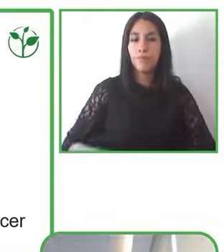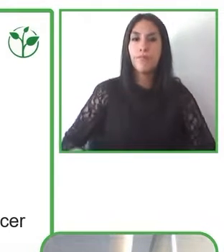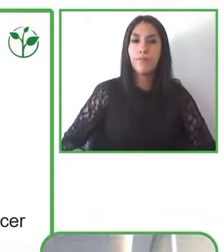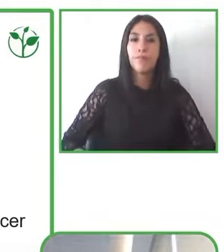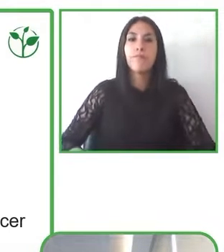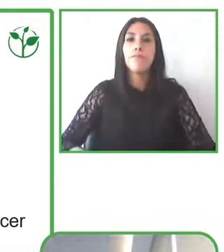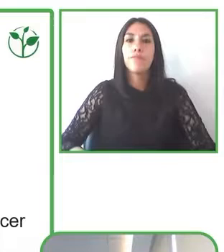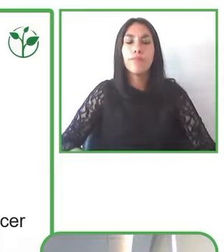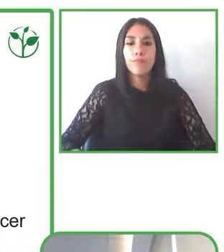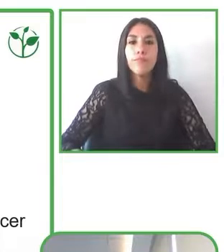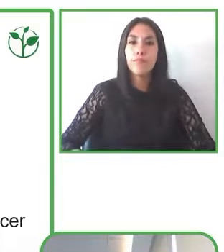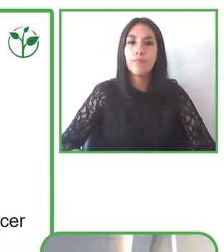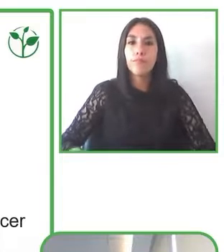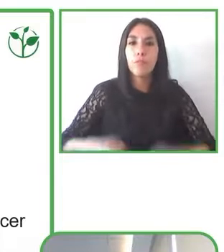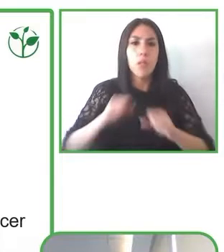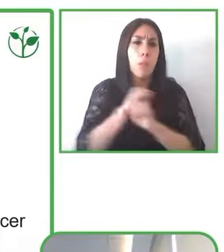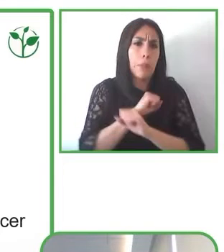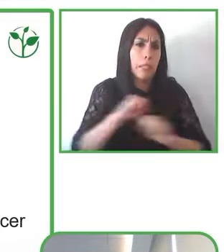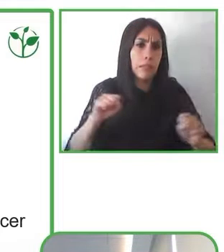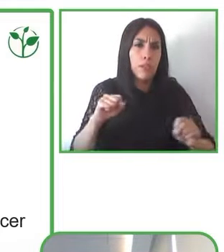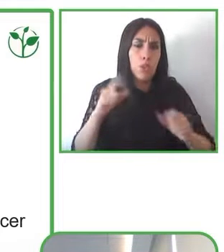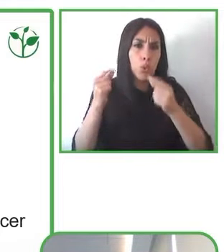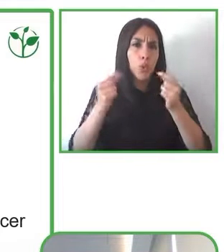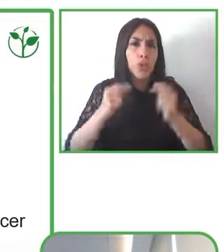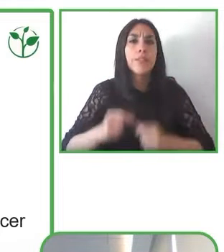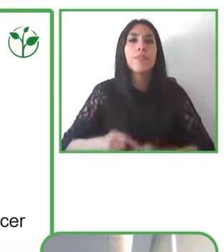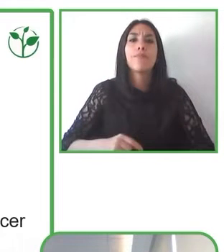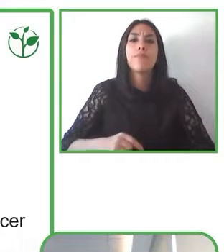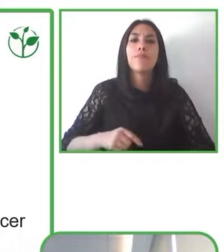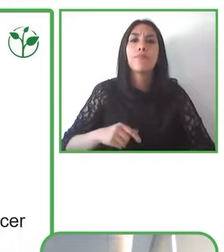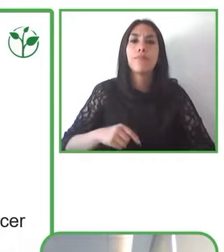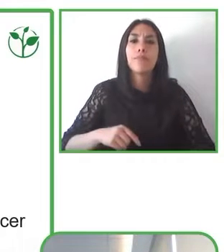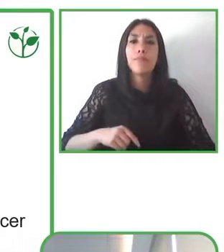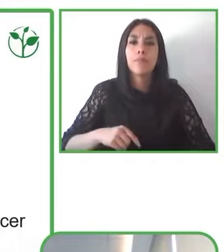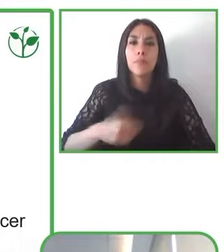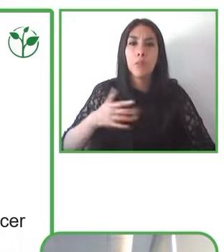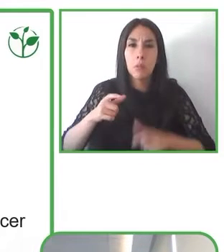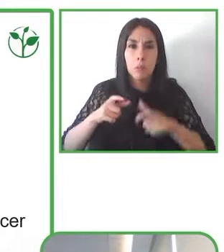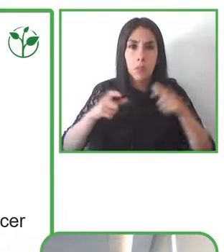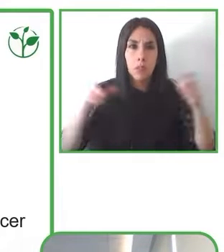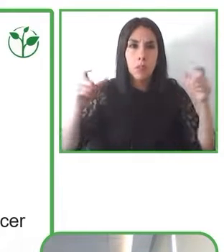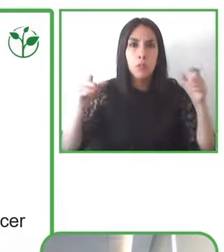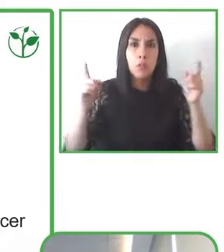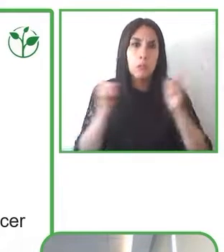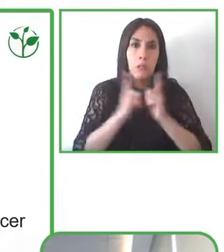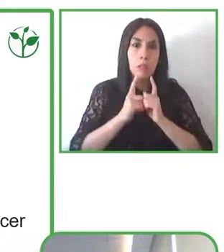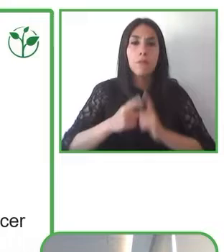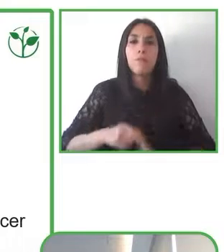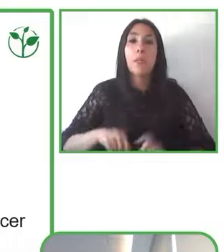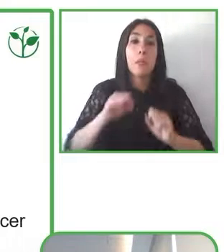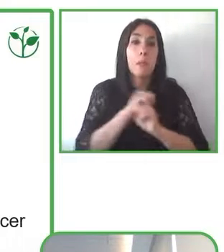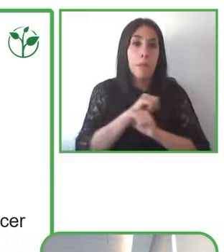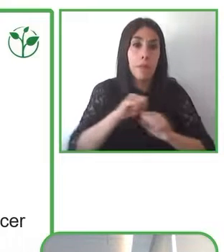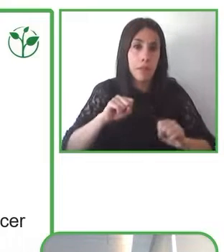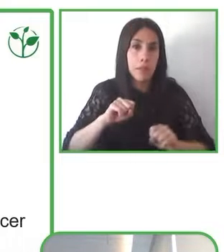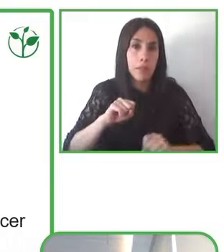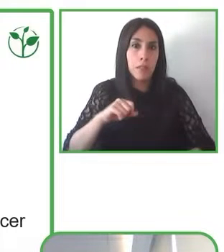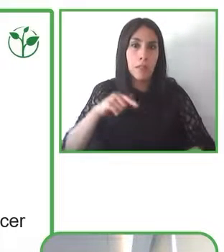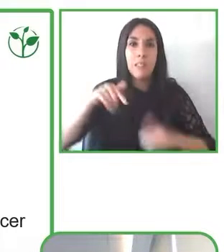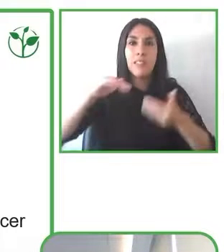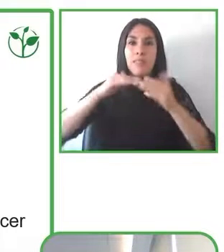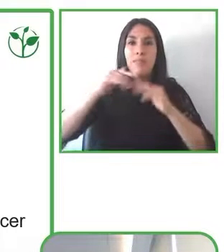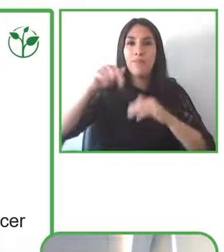en poco tiempo menos en nuestras ciudades ya construidas la constancia en ir enchegando herramientas y análisis va dando